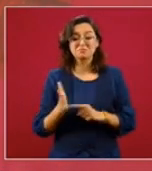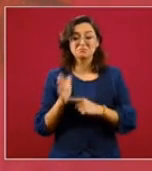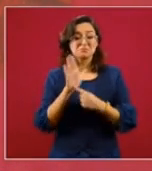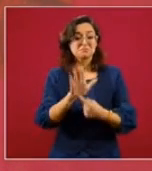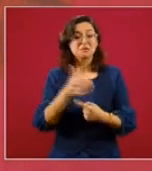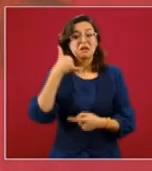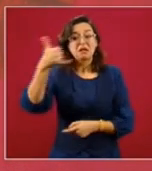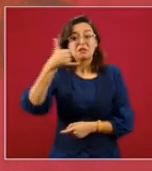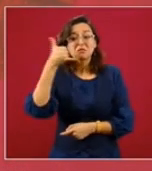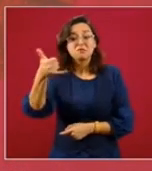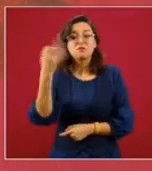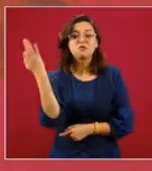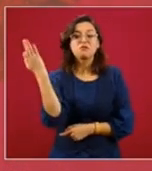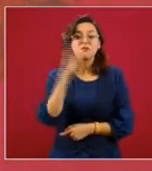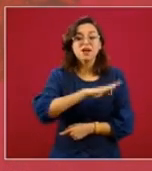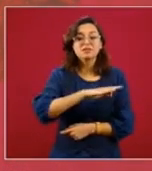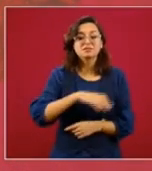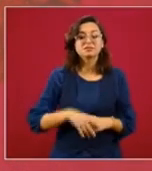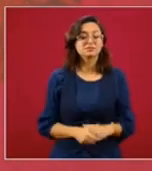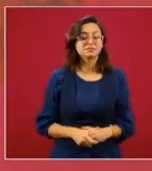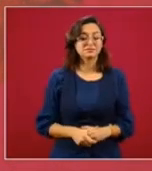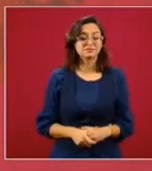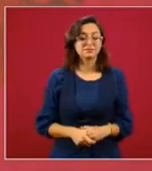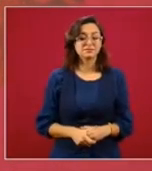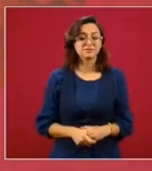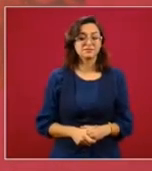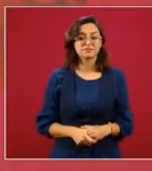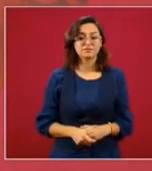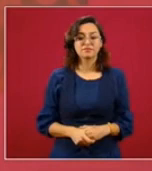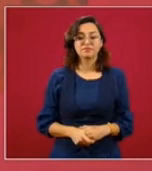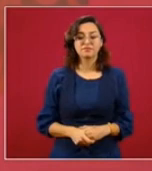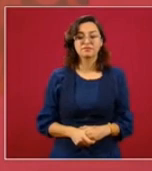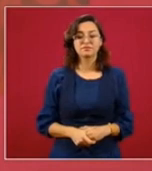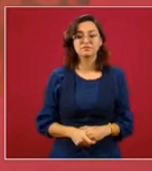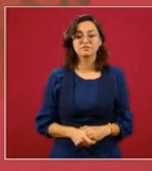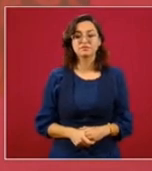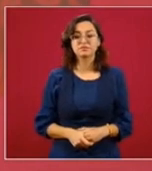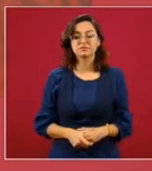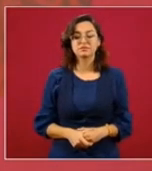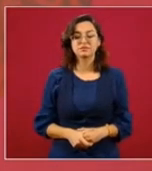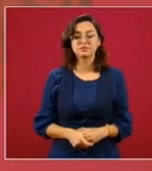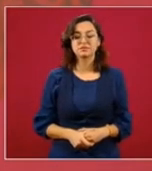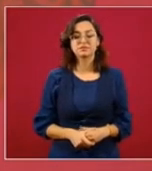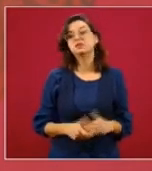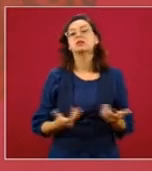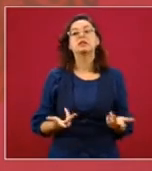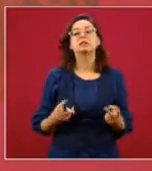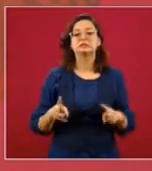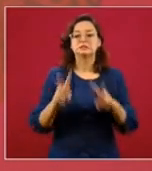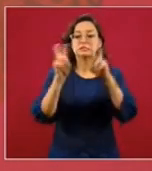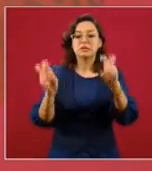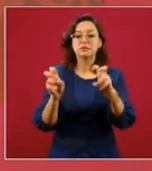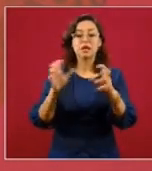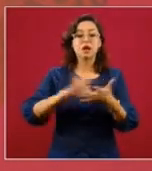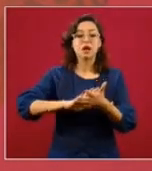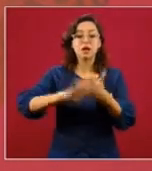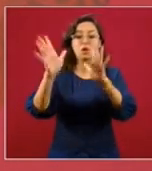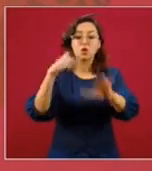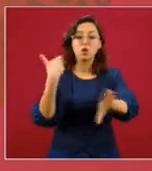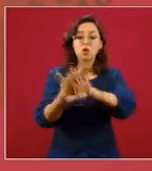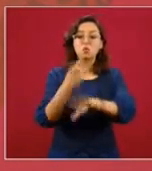Y esto no es sólo por tratarse de llamadas que tengan que ver con el maltrato a las mujeres.